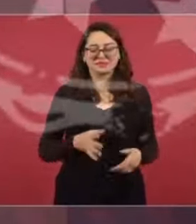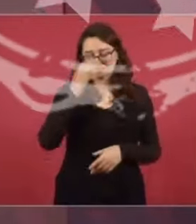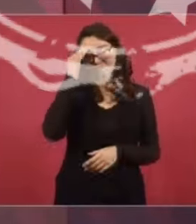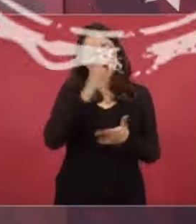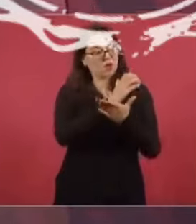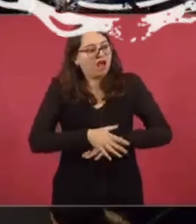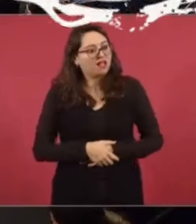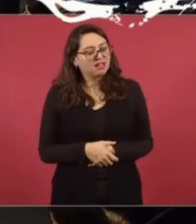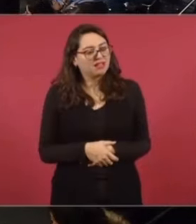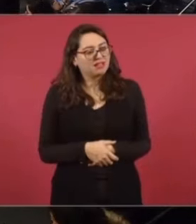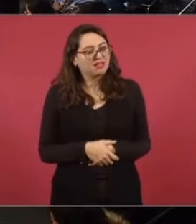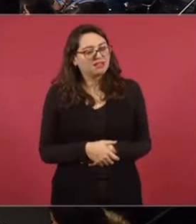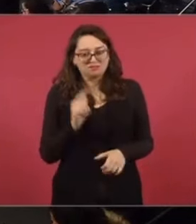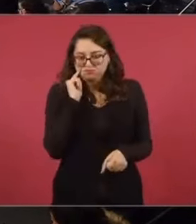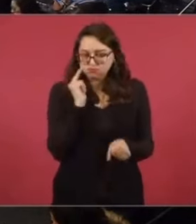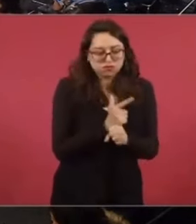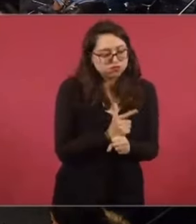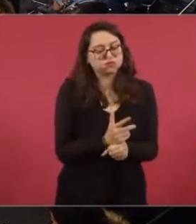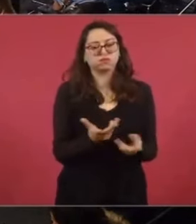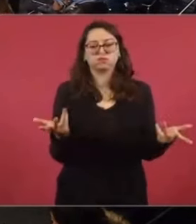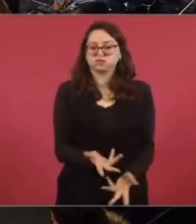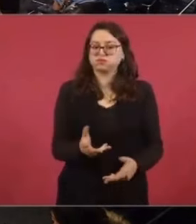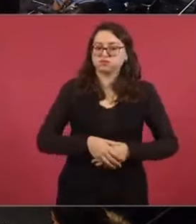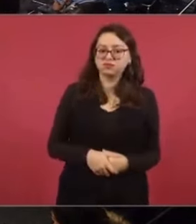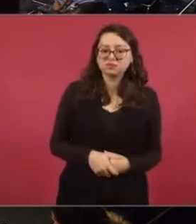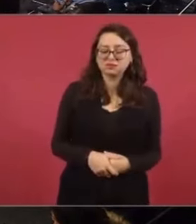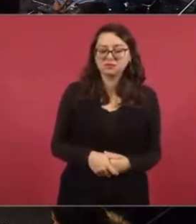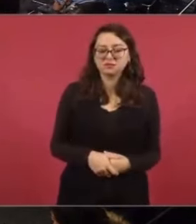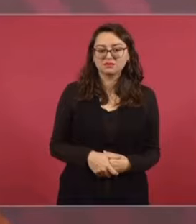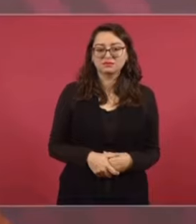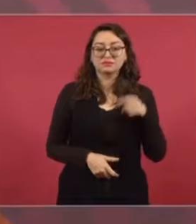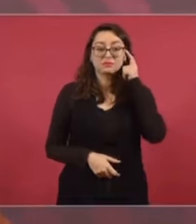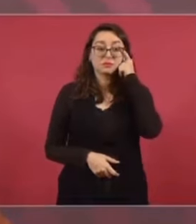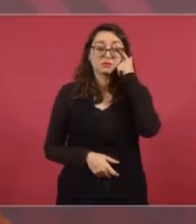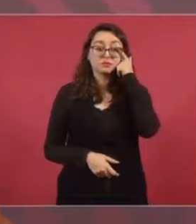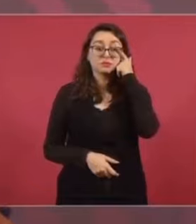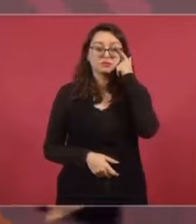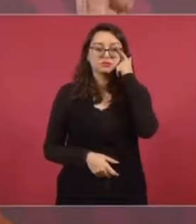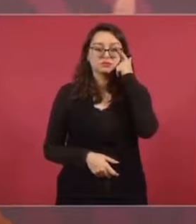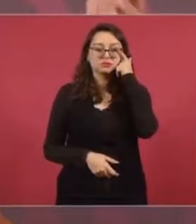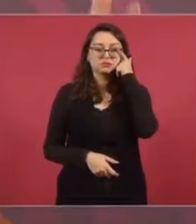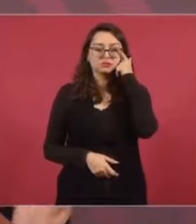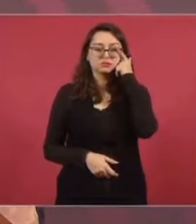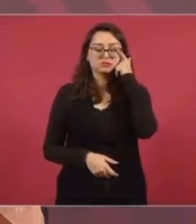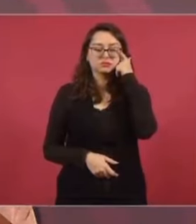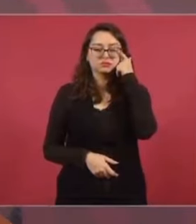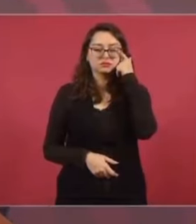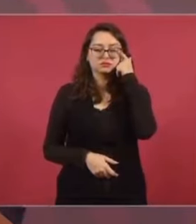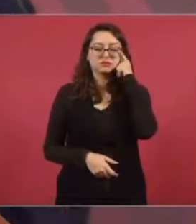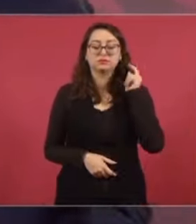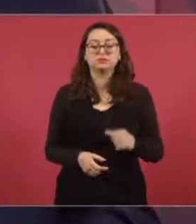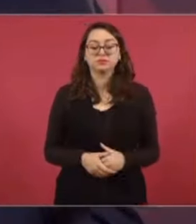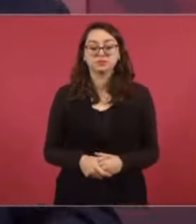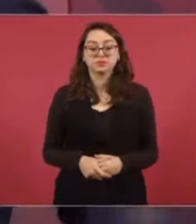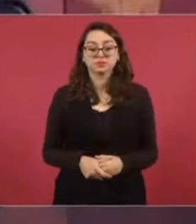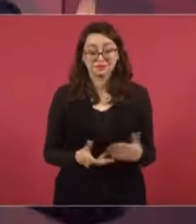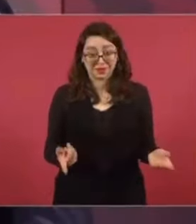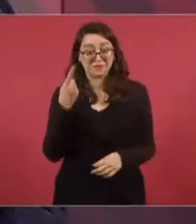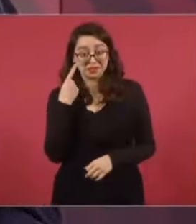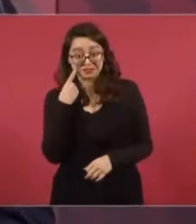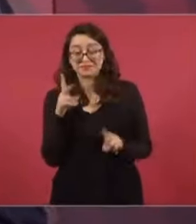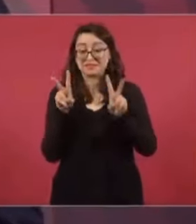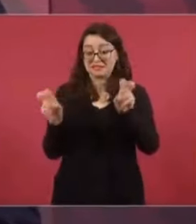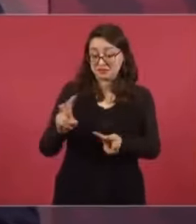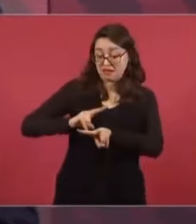¿Saben cuándo me enteré de que las líneas férreas, las vías de ferrocarril de carga